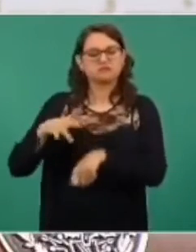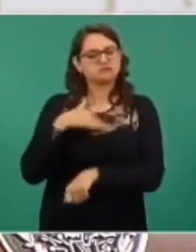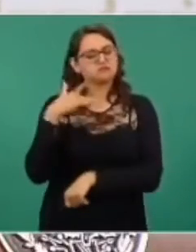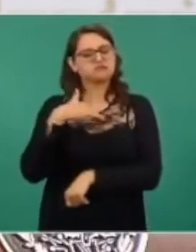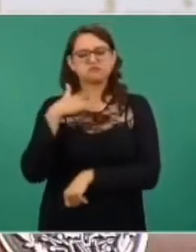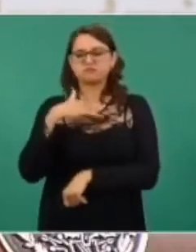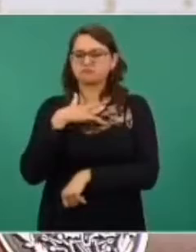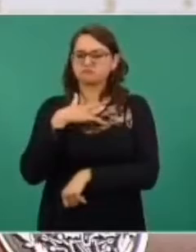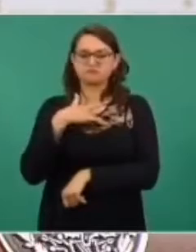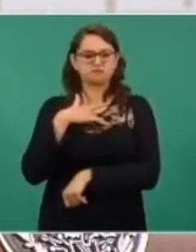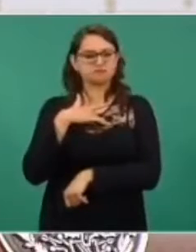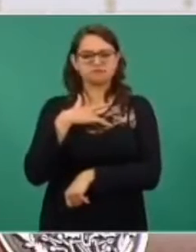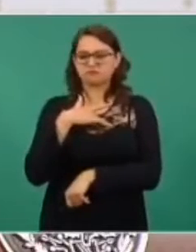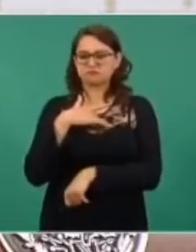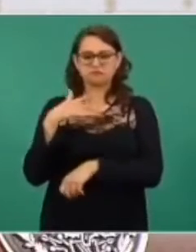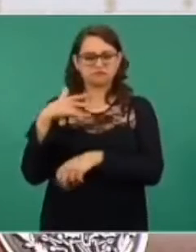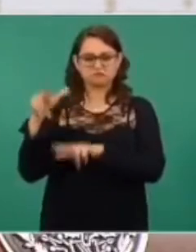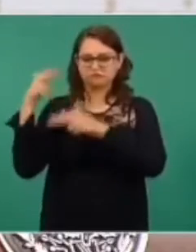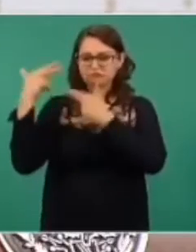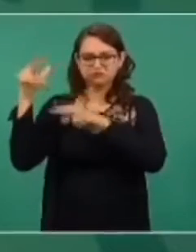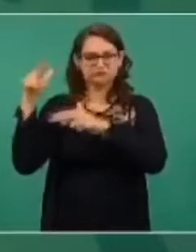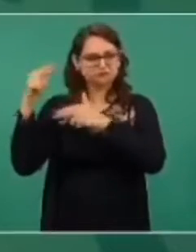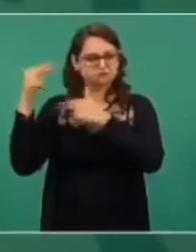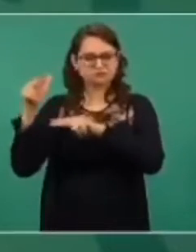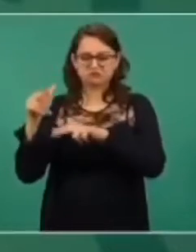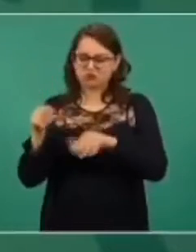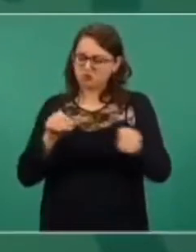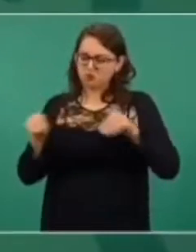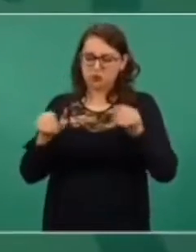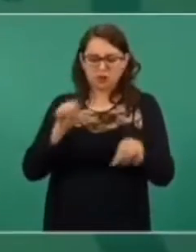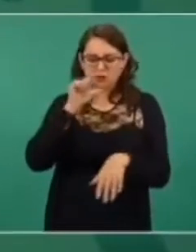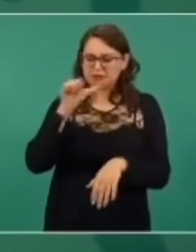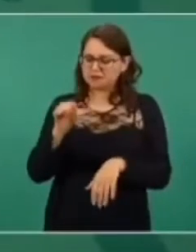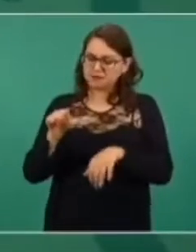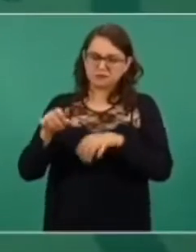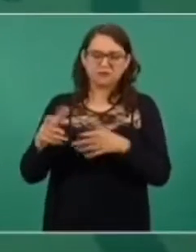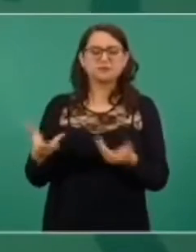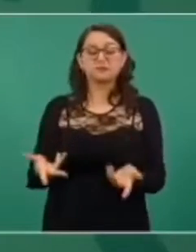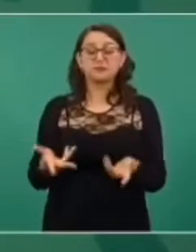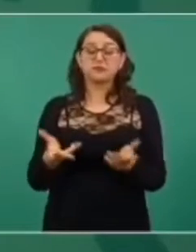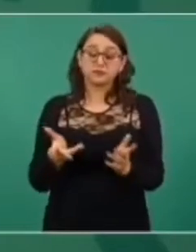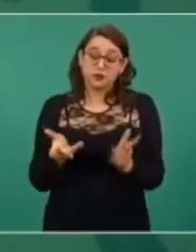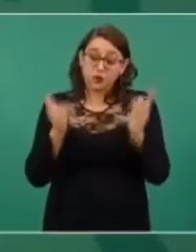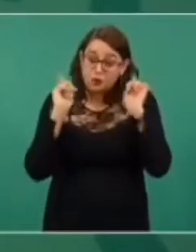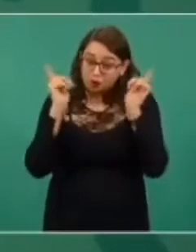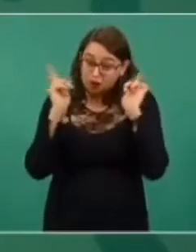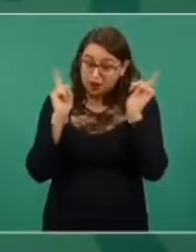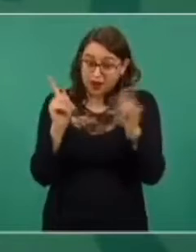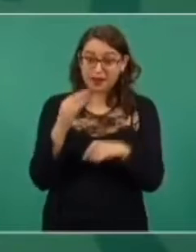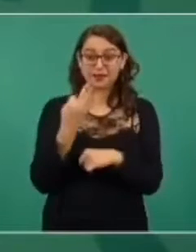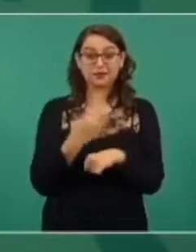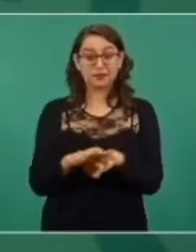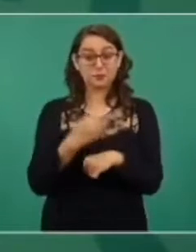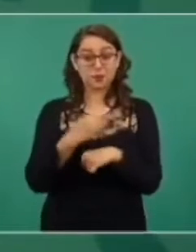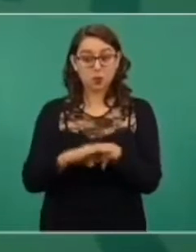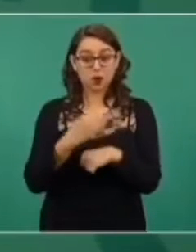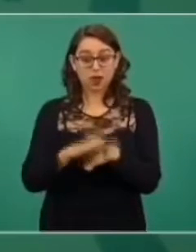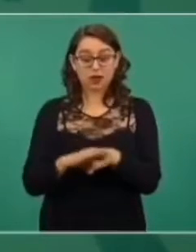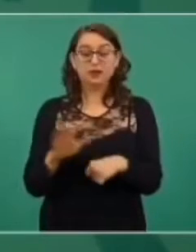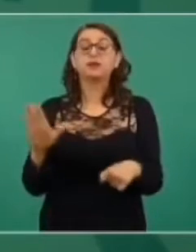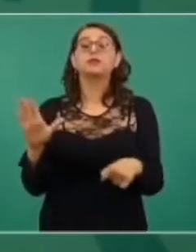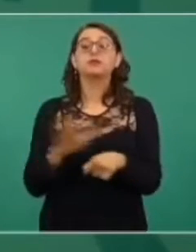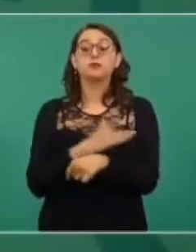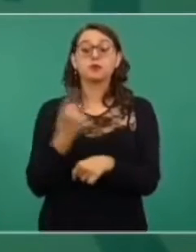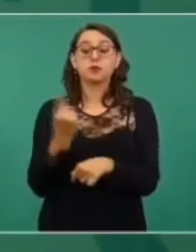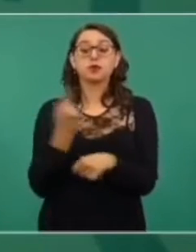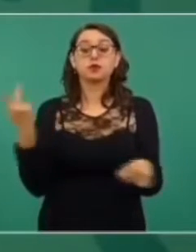transitorio, espero, porque se están disputando